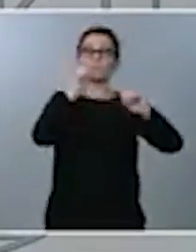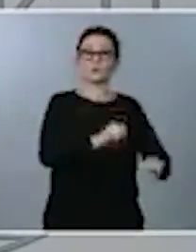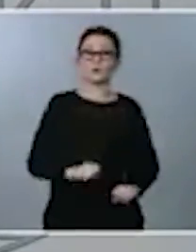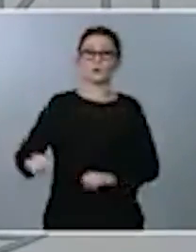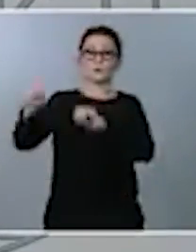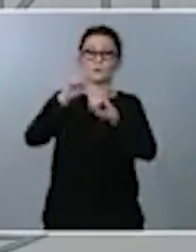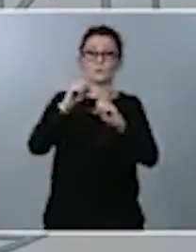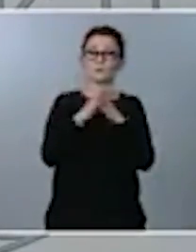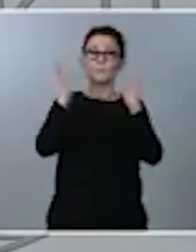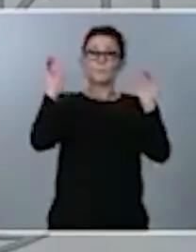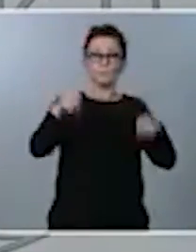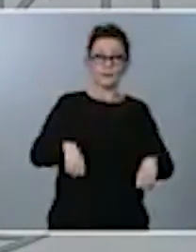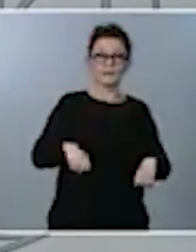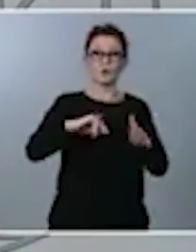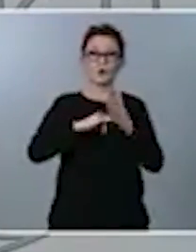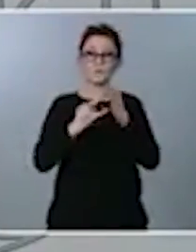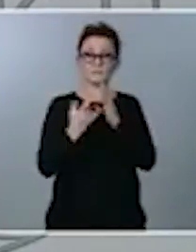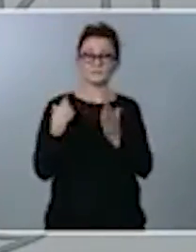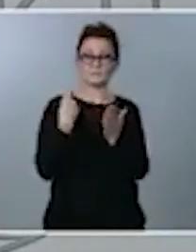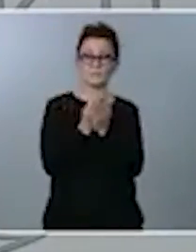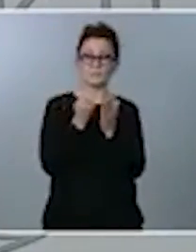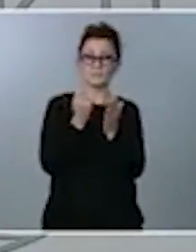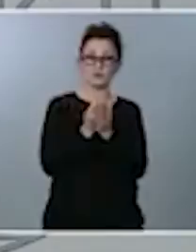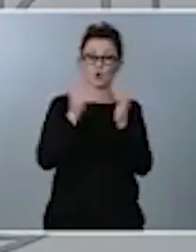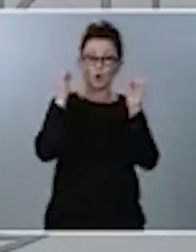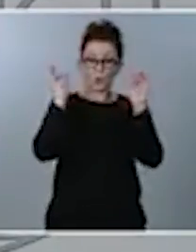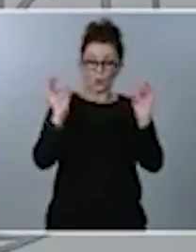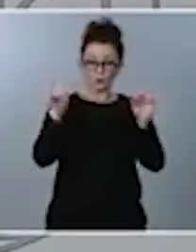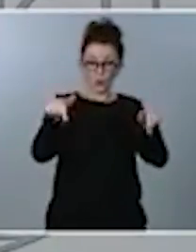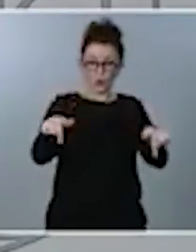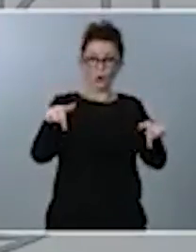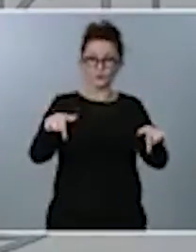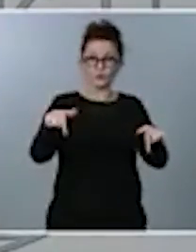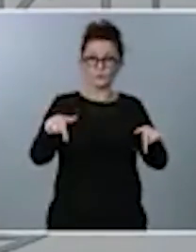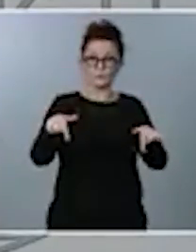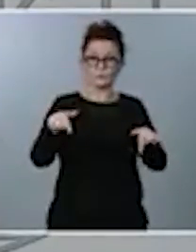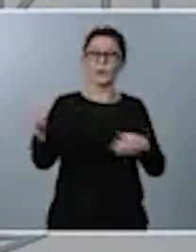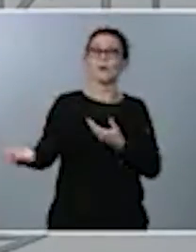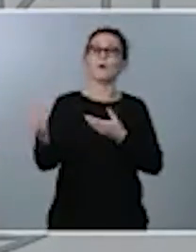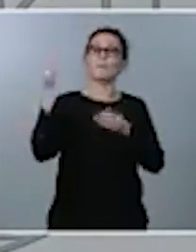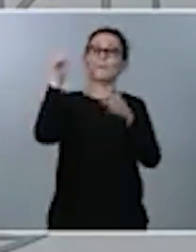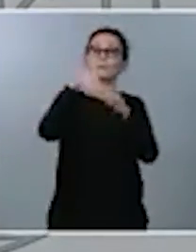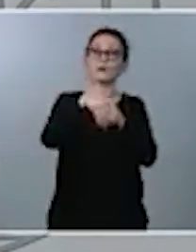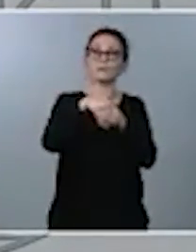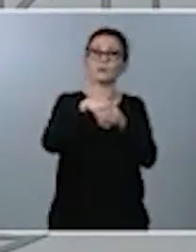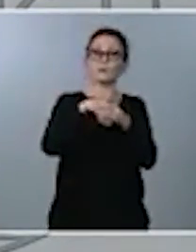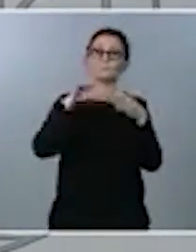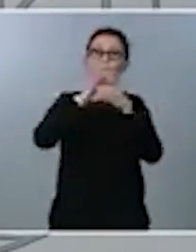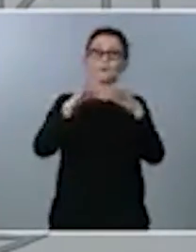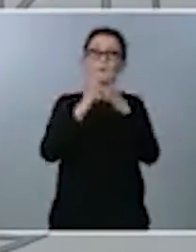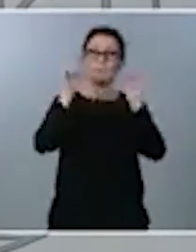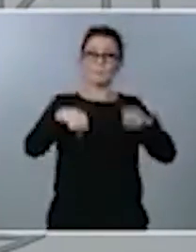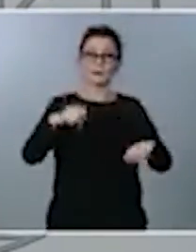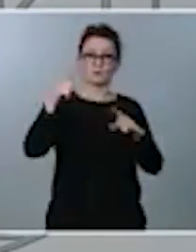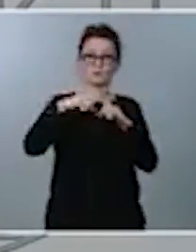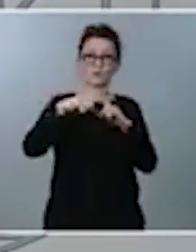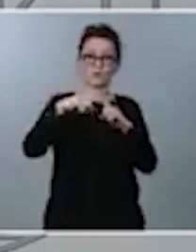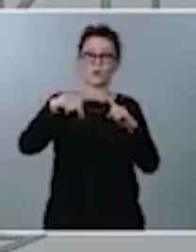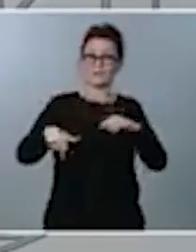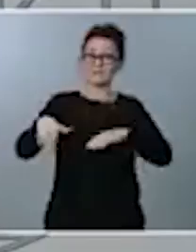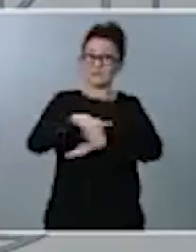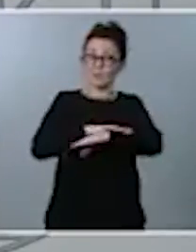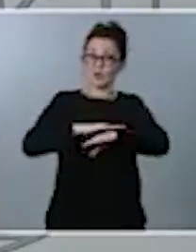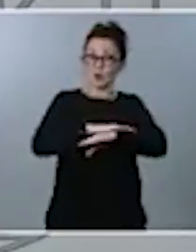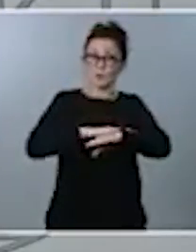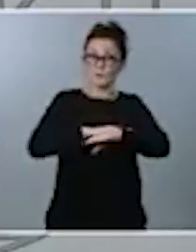y el sistema de pensiones. Justo hoy hay votación respecto al pacto de Toledo y este Gobierno ya incorpora la